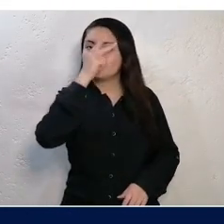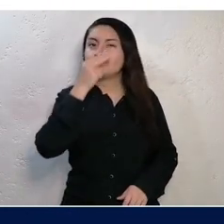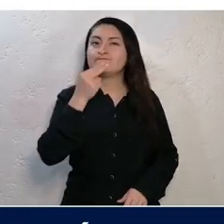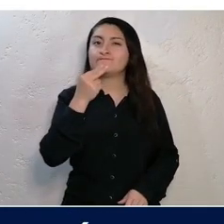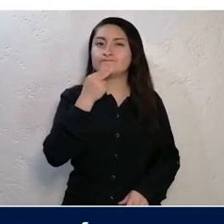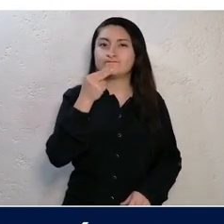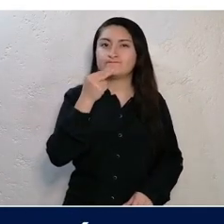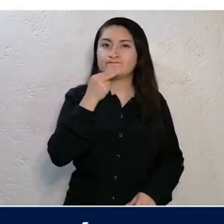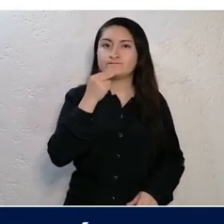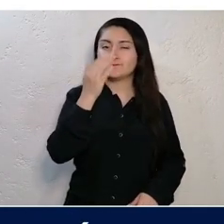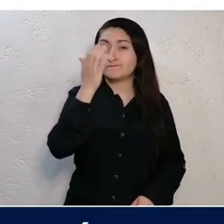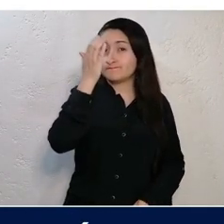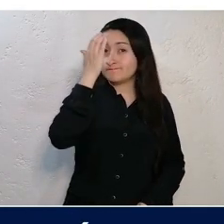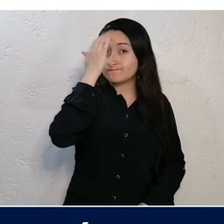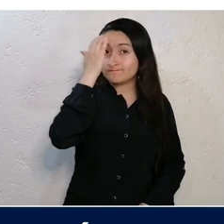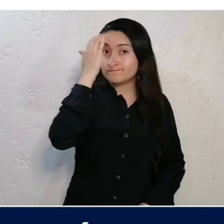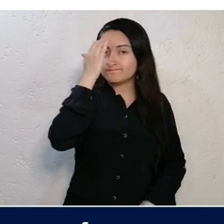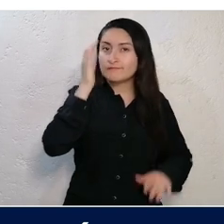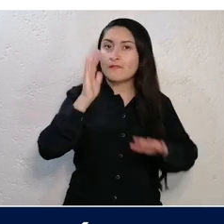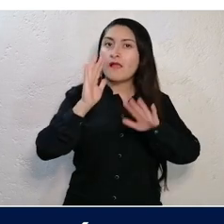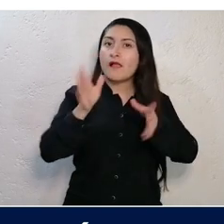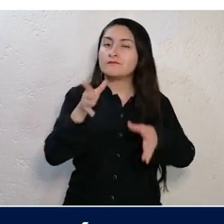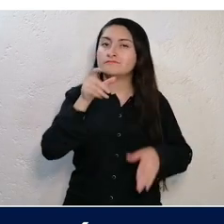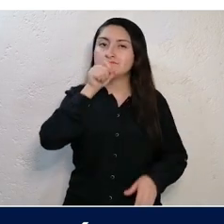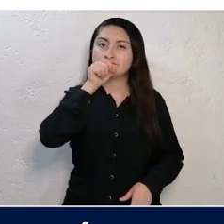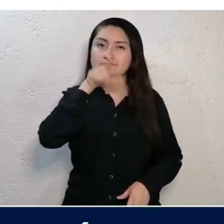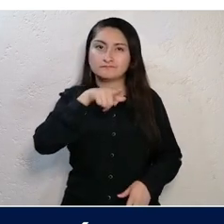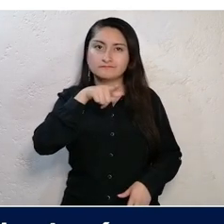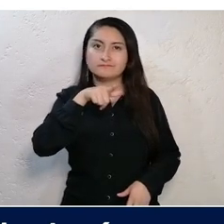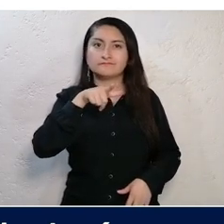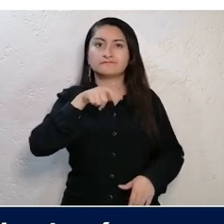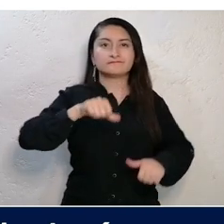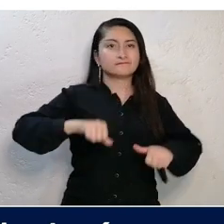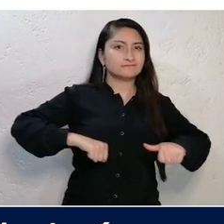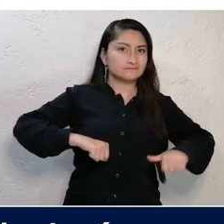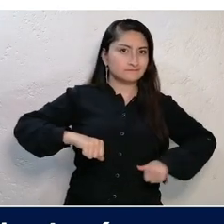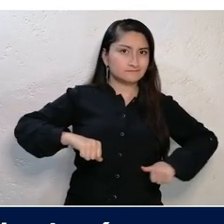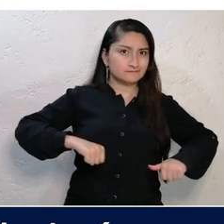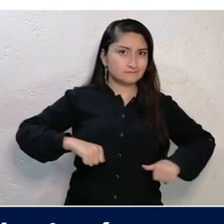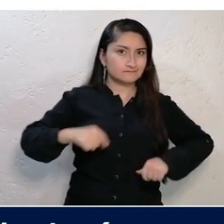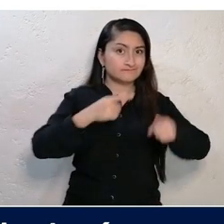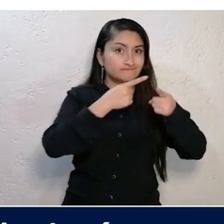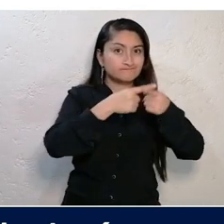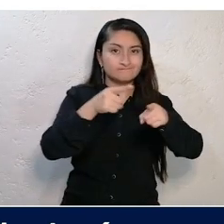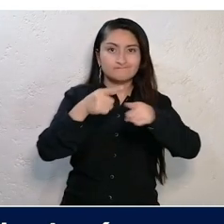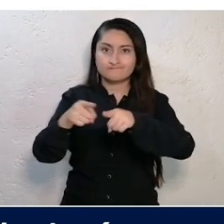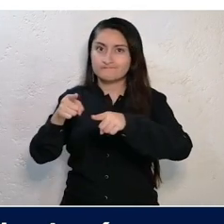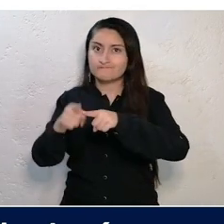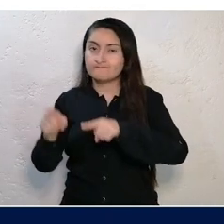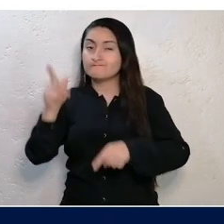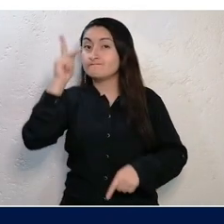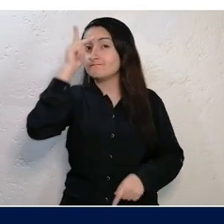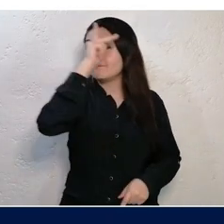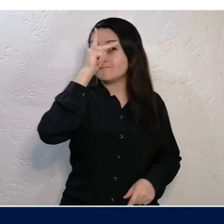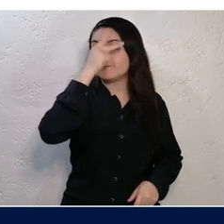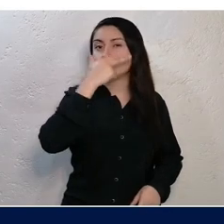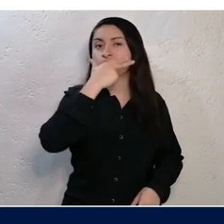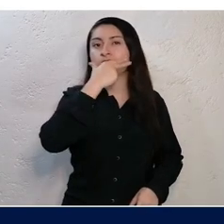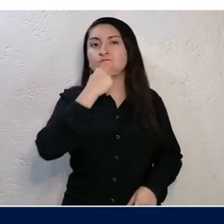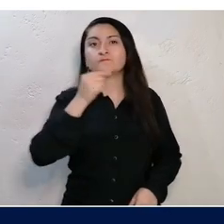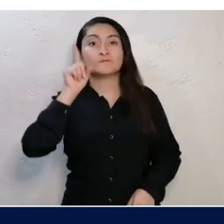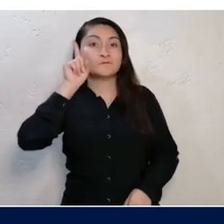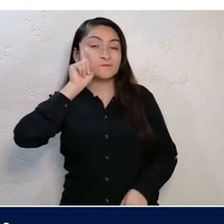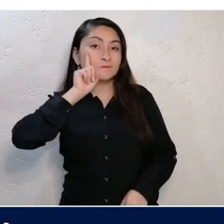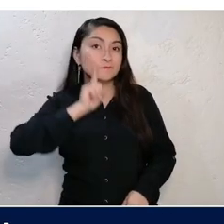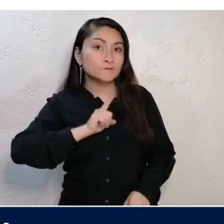Ahora que ya tienes conocimiento general acerca de qué son las áreas y escenarios de aplicación de la psicología y